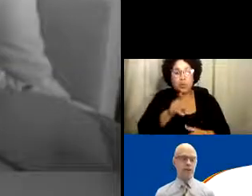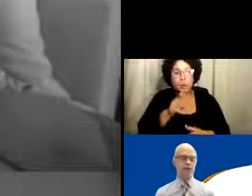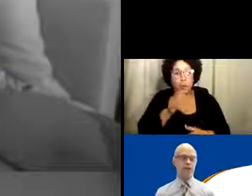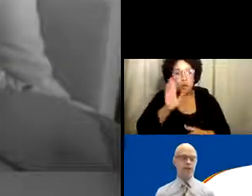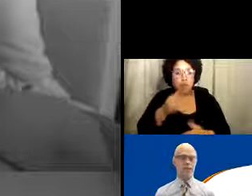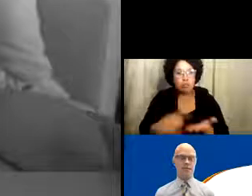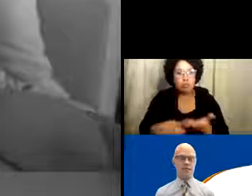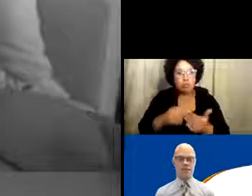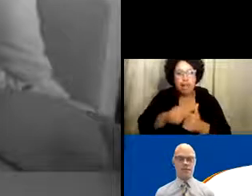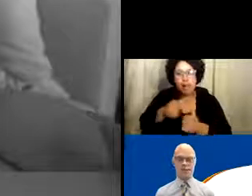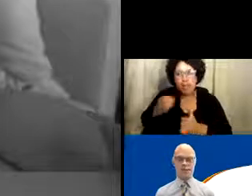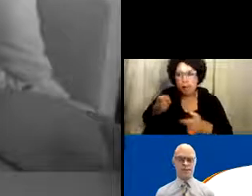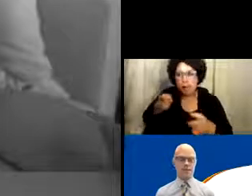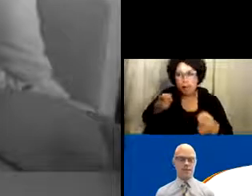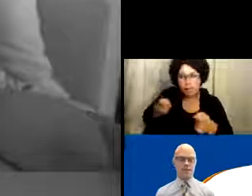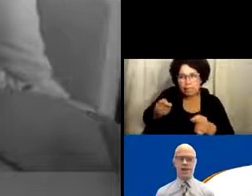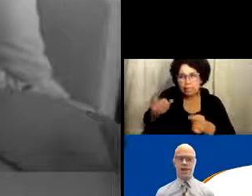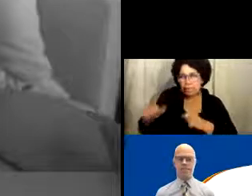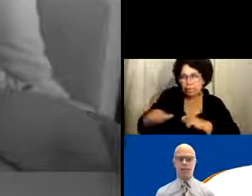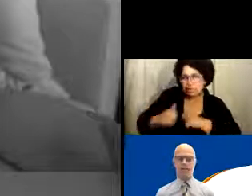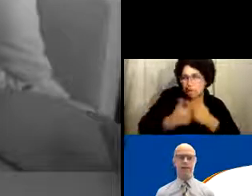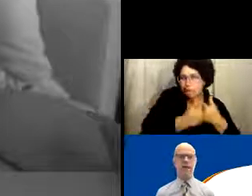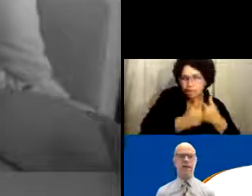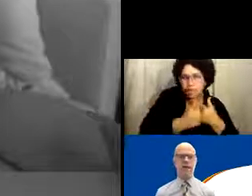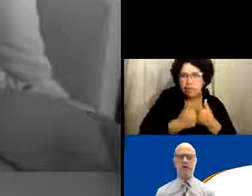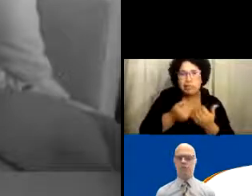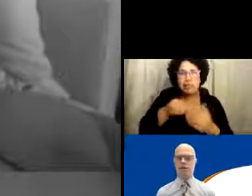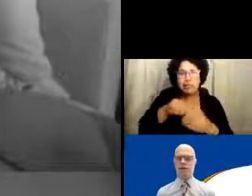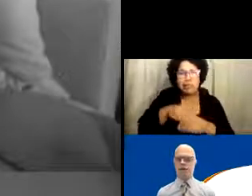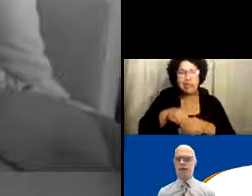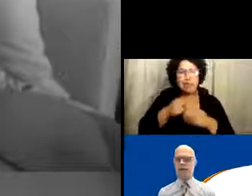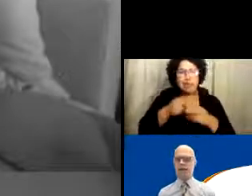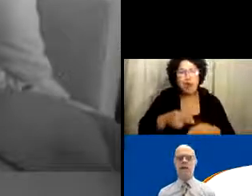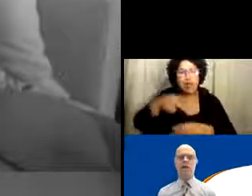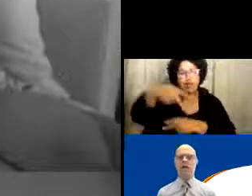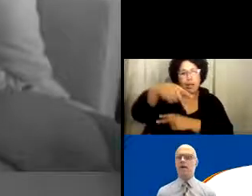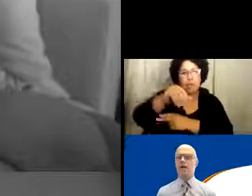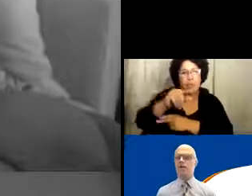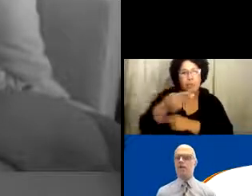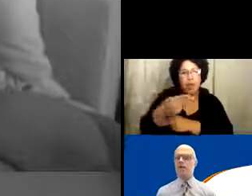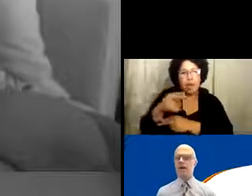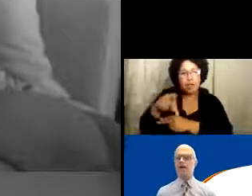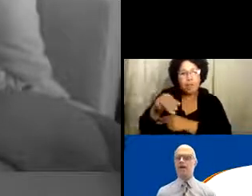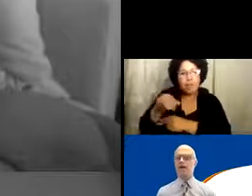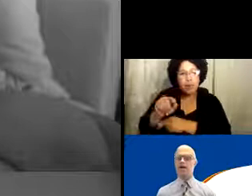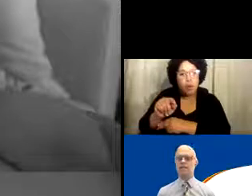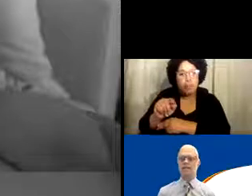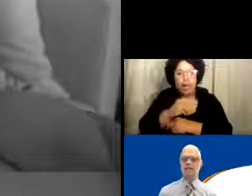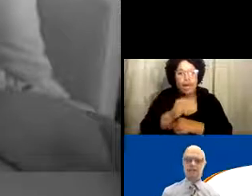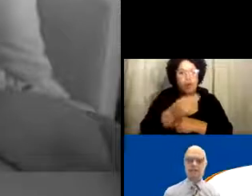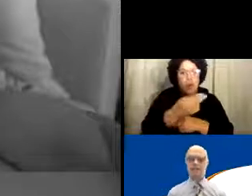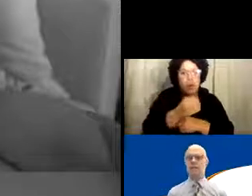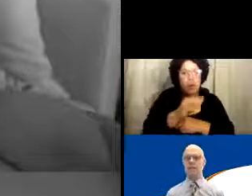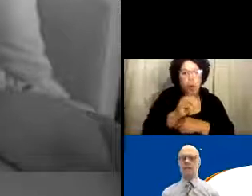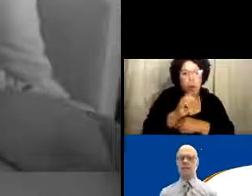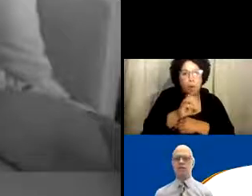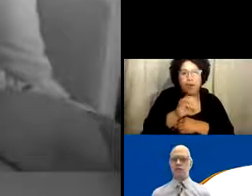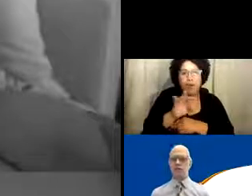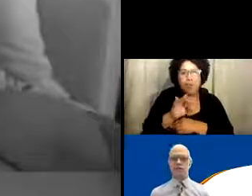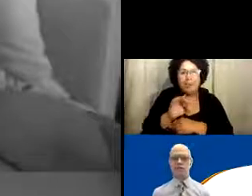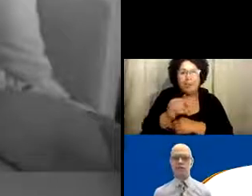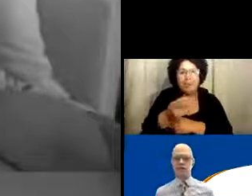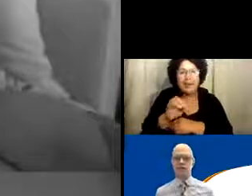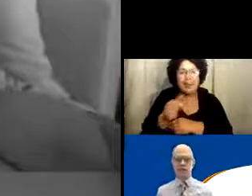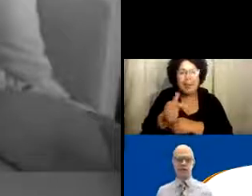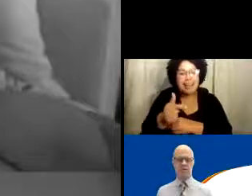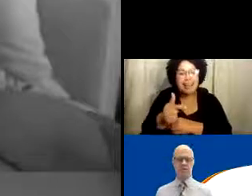dos presentantes el día de hoy. Tenemos dos proveedores que van a compartir cómo ellos han lidado con esos cambios, lo cual son